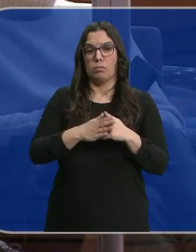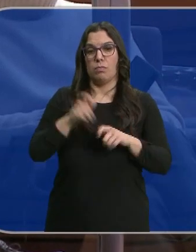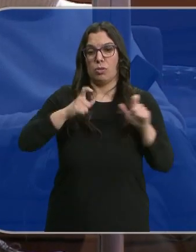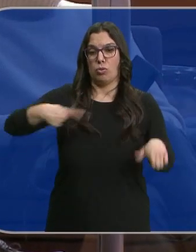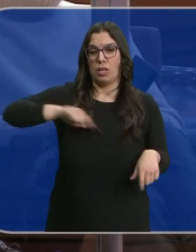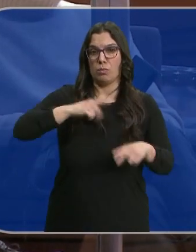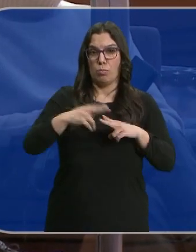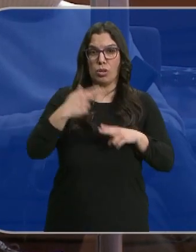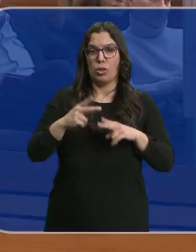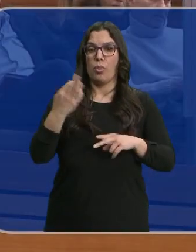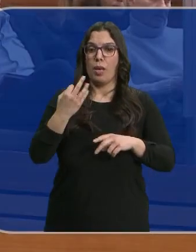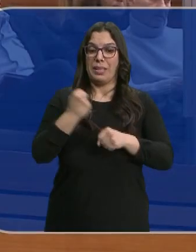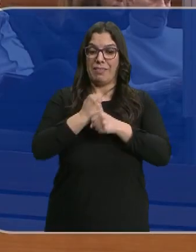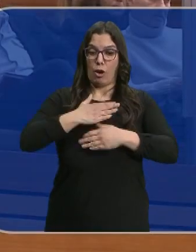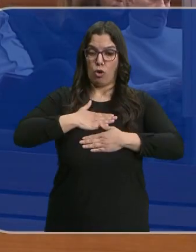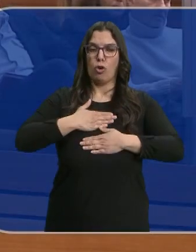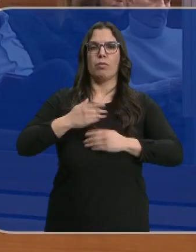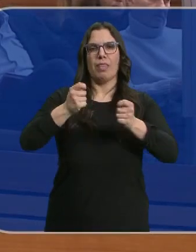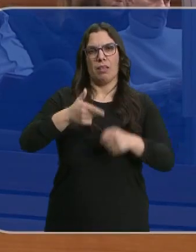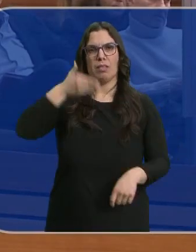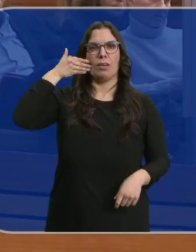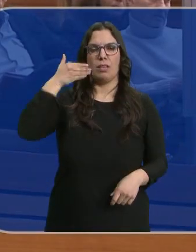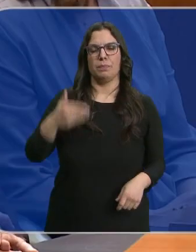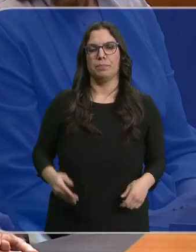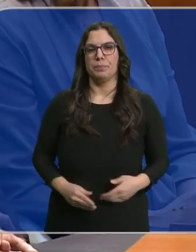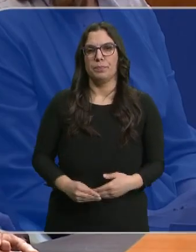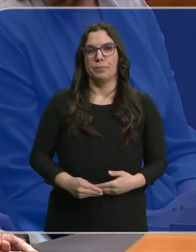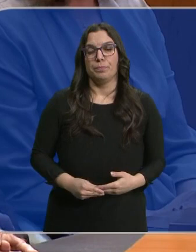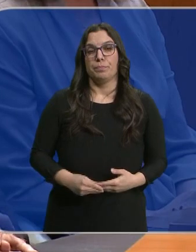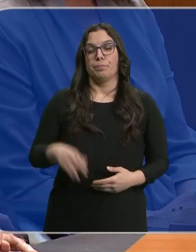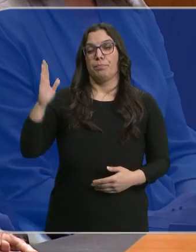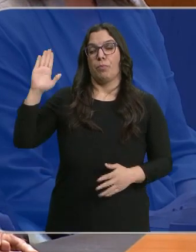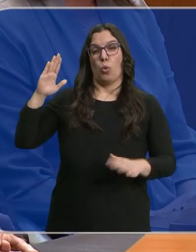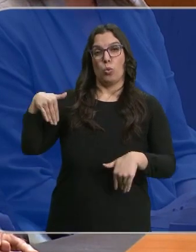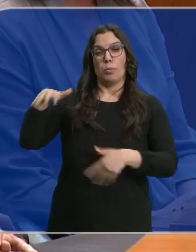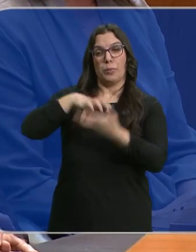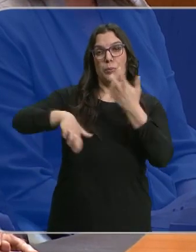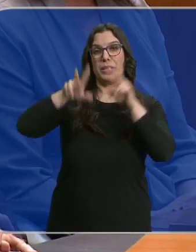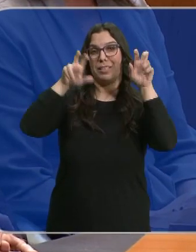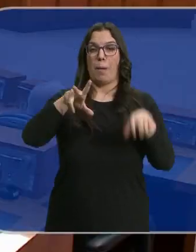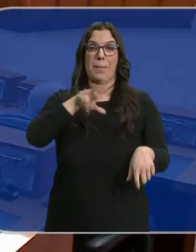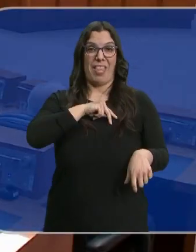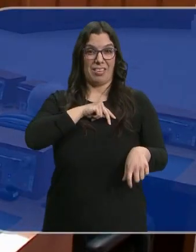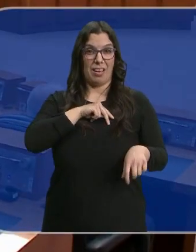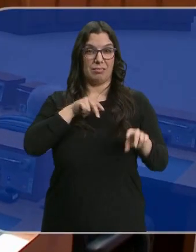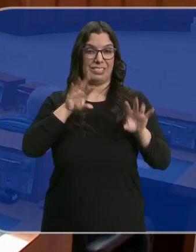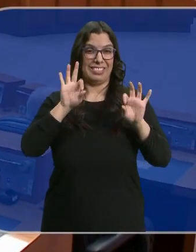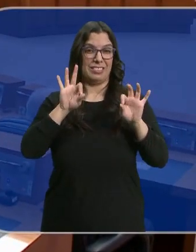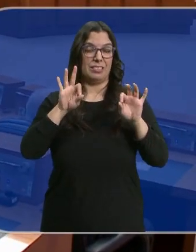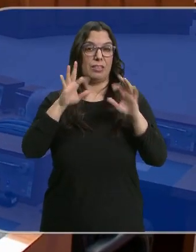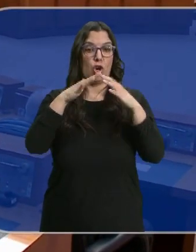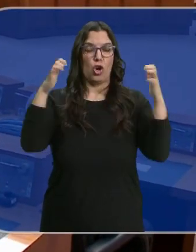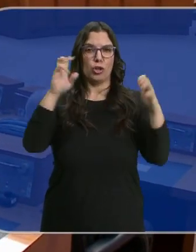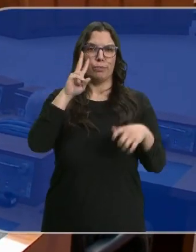políticos dignifiquen su labor y trabajen por ellos. Una de las últimas polémicas ha tenido que ver con la medalla de las Cortes. Hemos visto